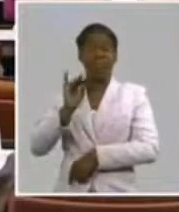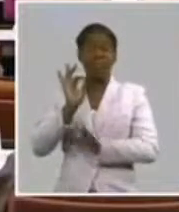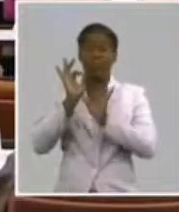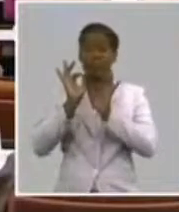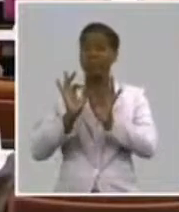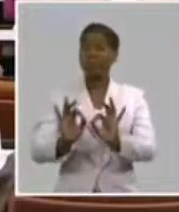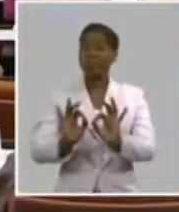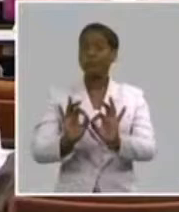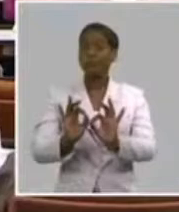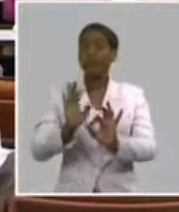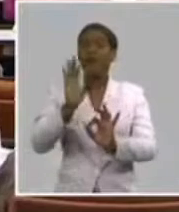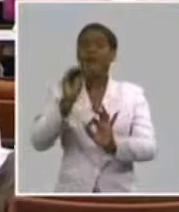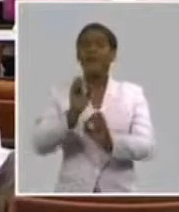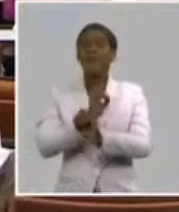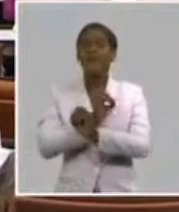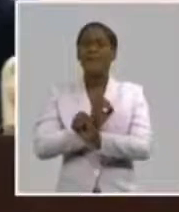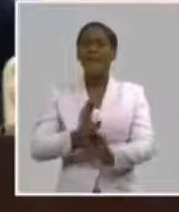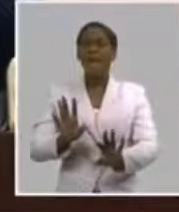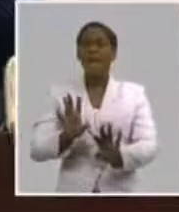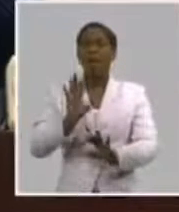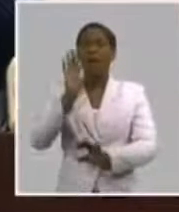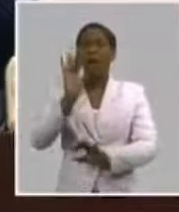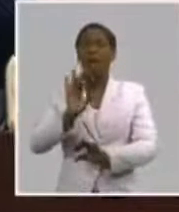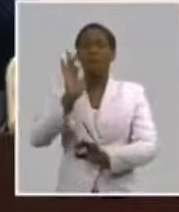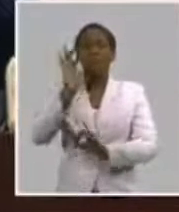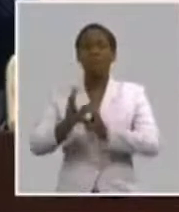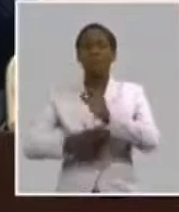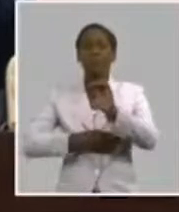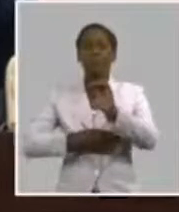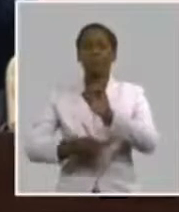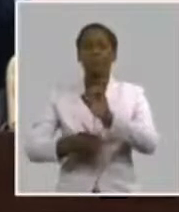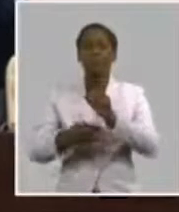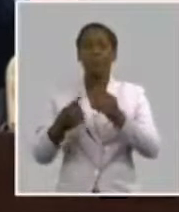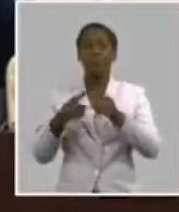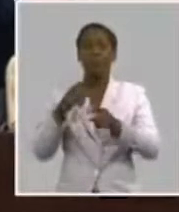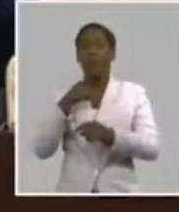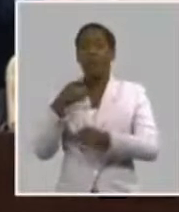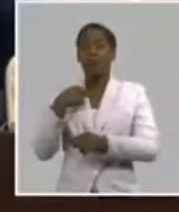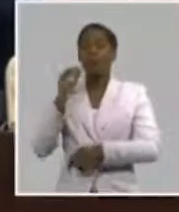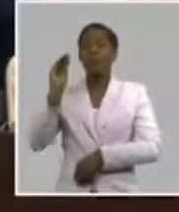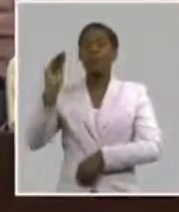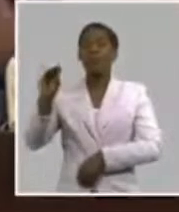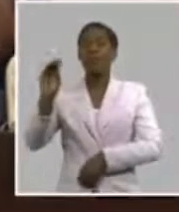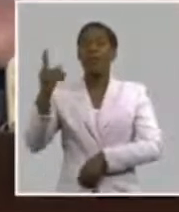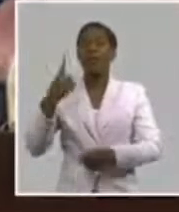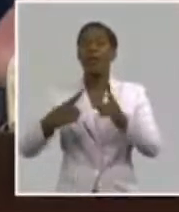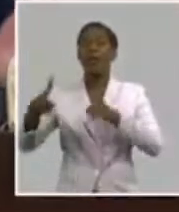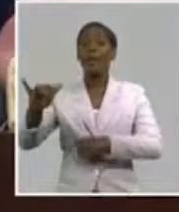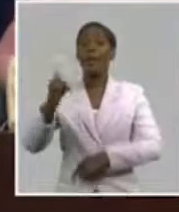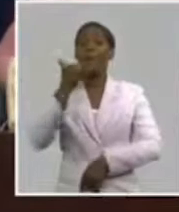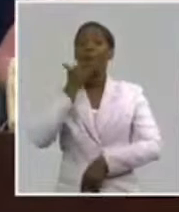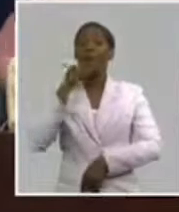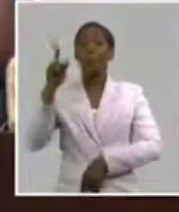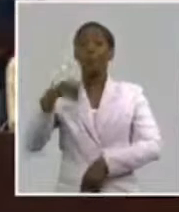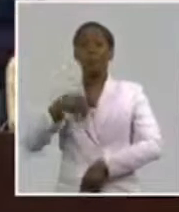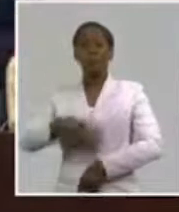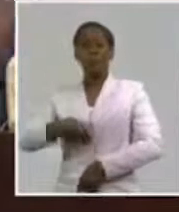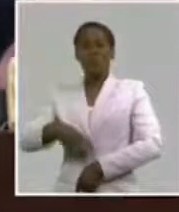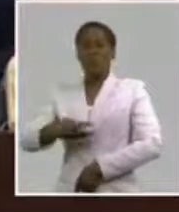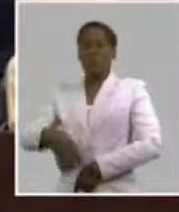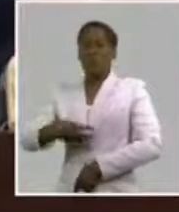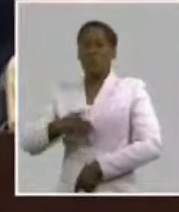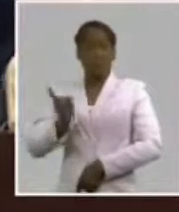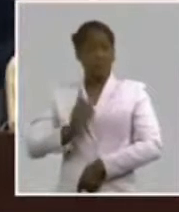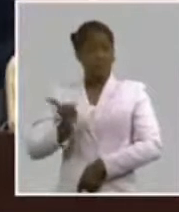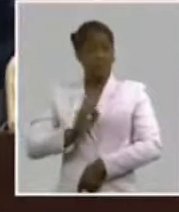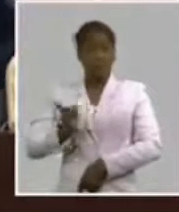tema, un problema, no nos pongamos bravos ni nos molestemos cuando alguien nos da su criterio. Pues ¿para qué tú llamas a la gente a debatir? ¿Para que digan